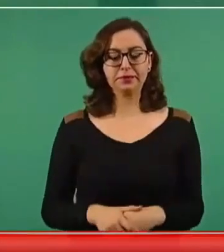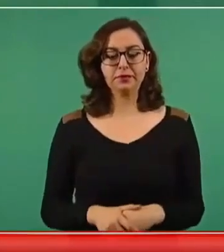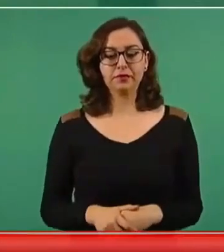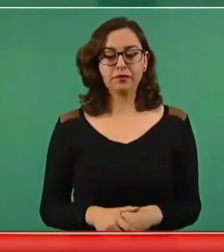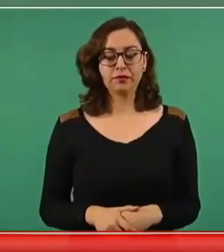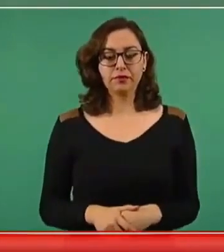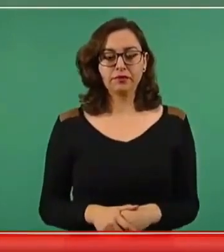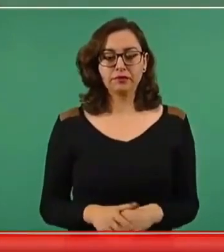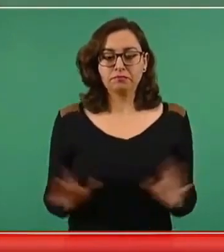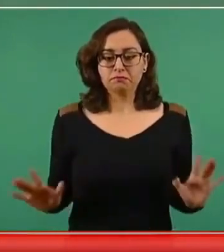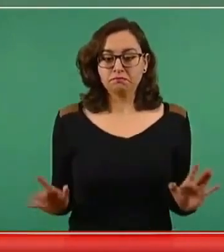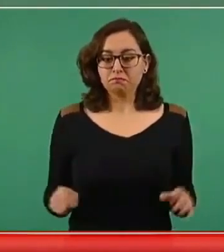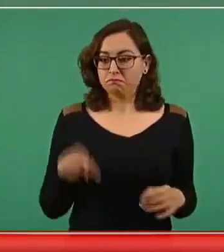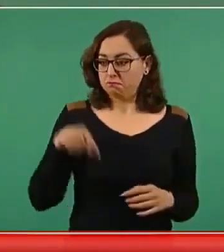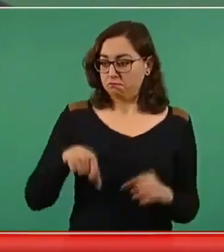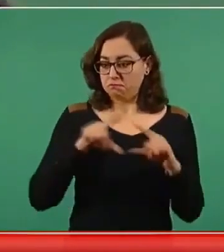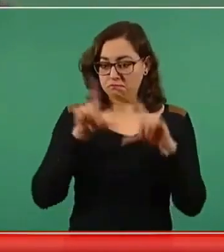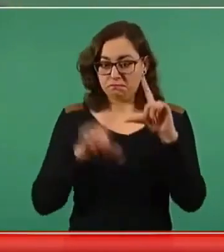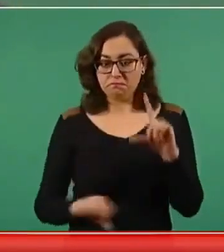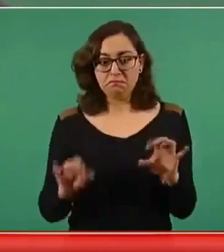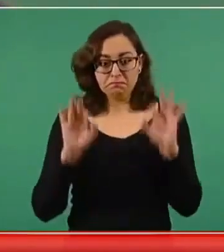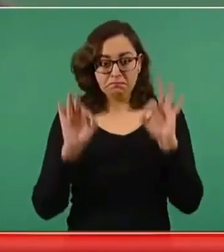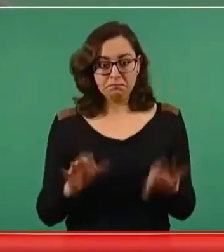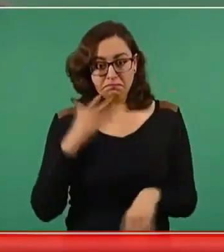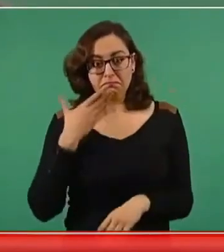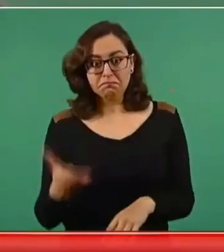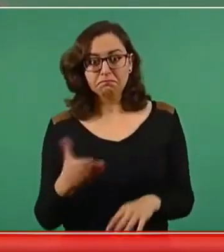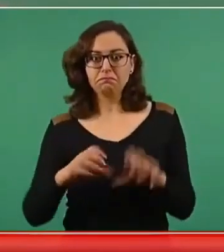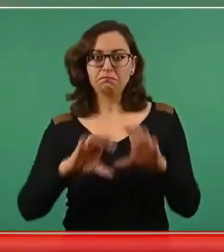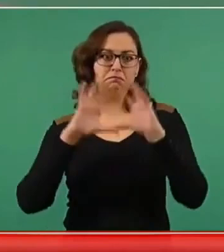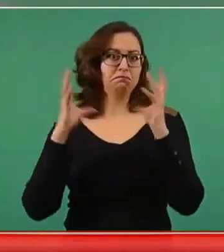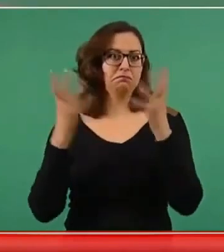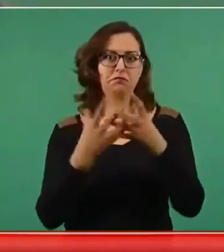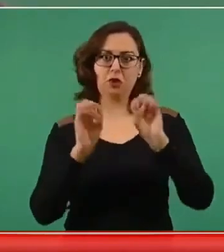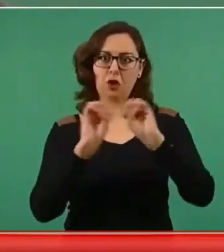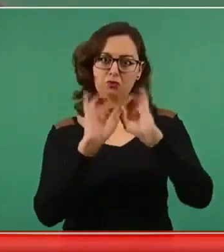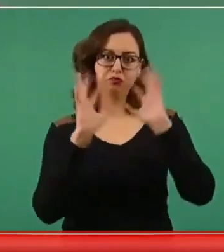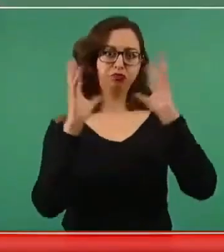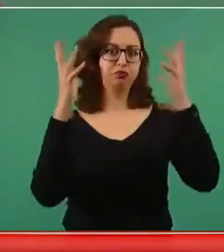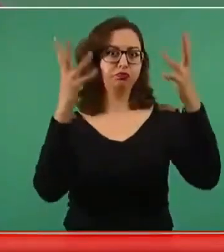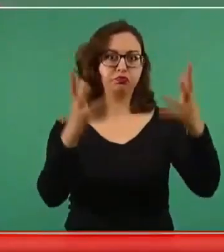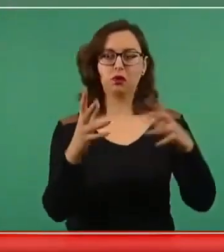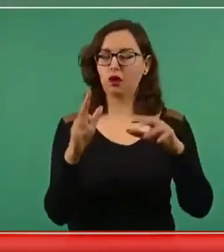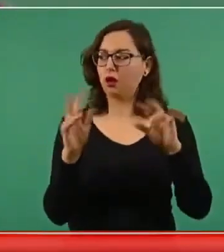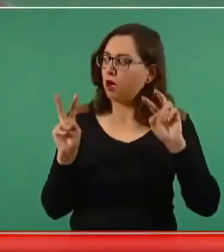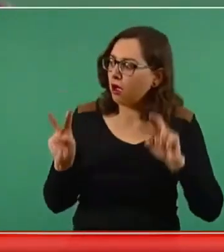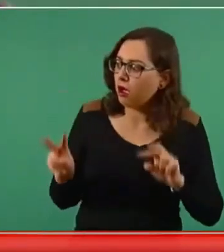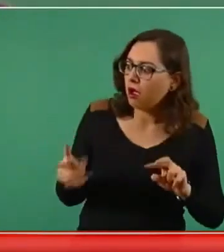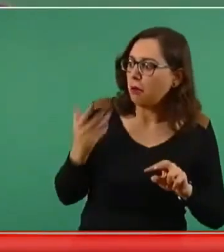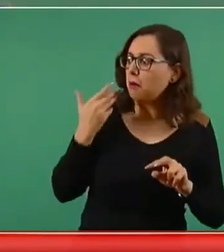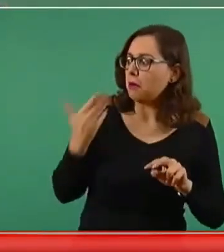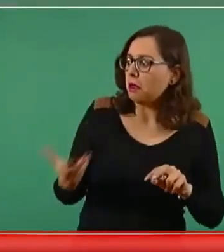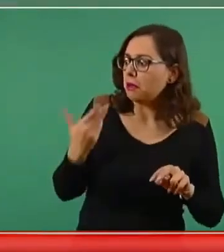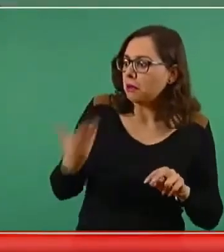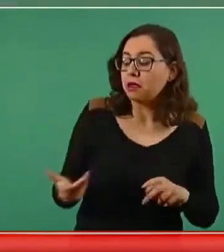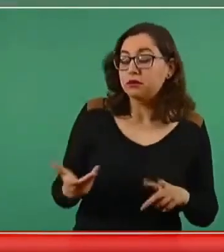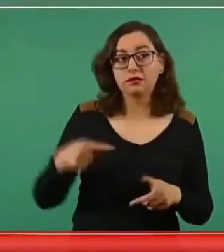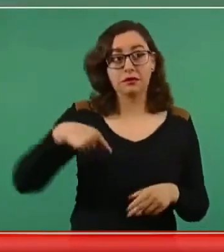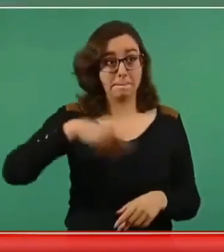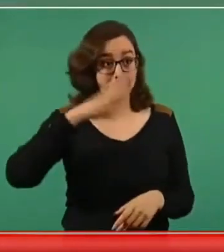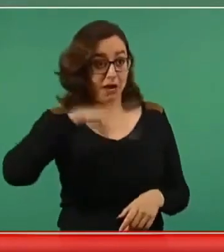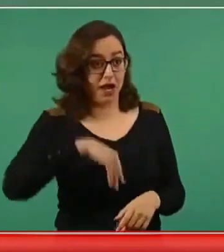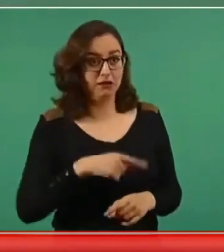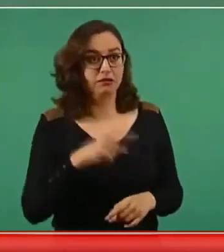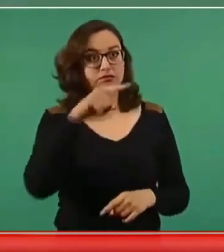Si estamos bien, se enteran en todos lados. Si estamos mal, lo mismo. Entonces,